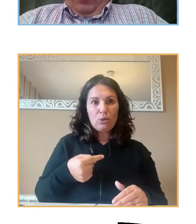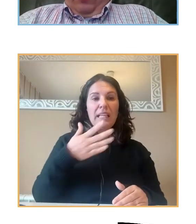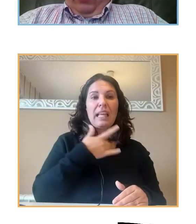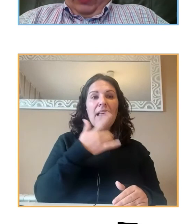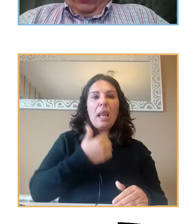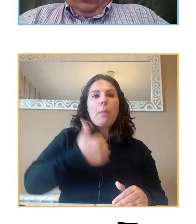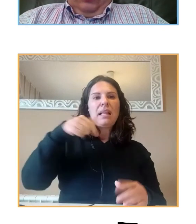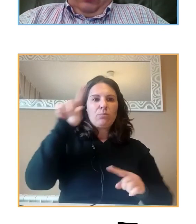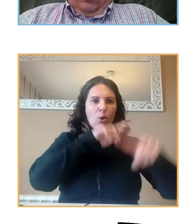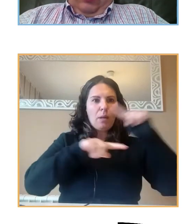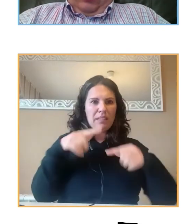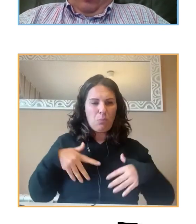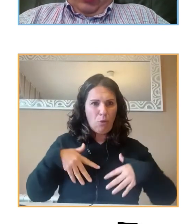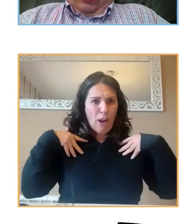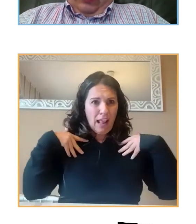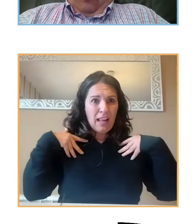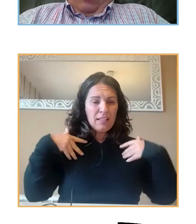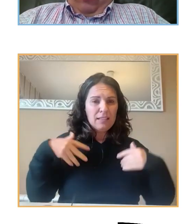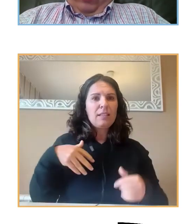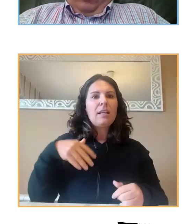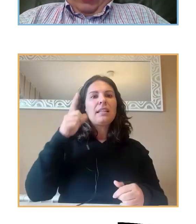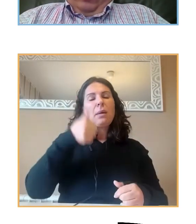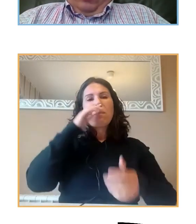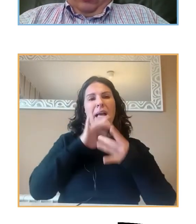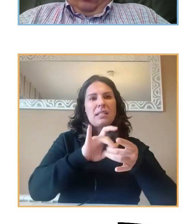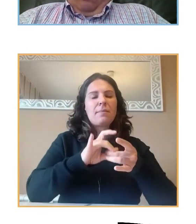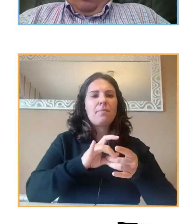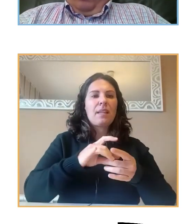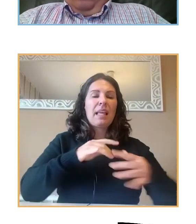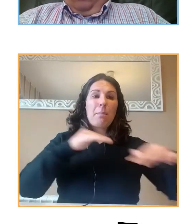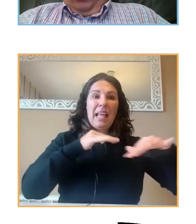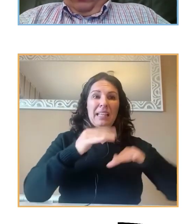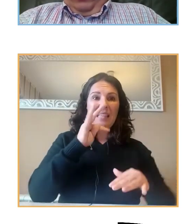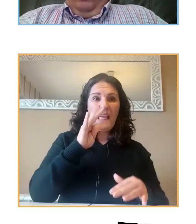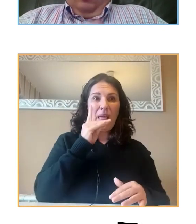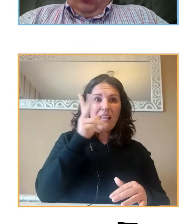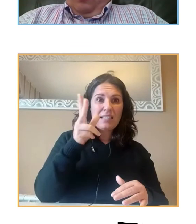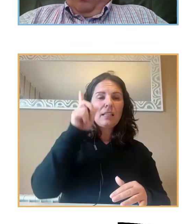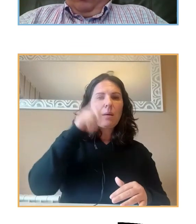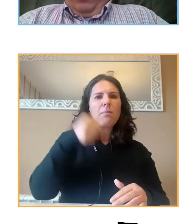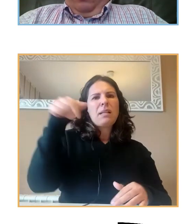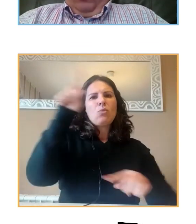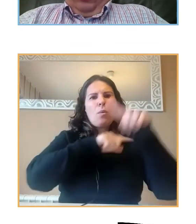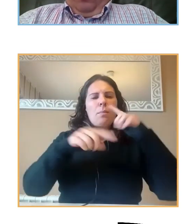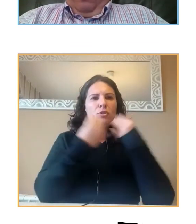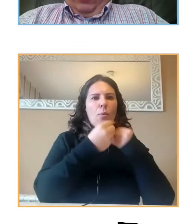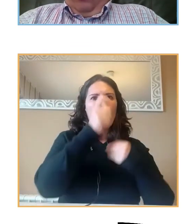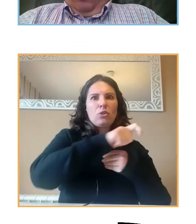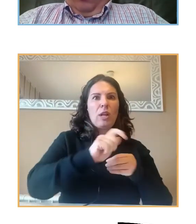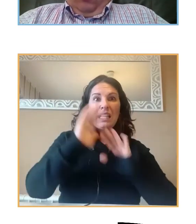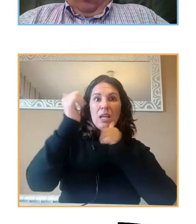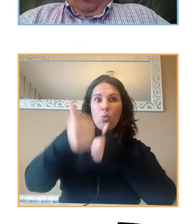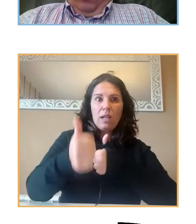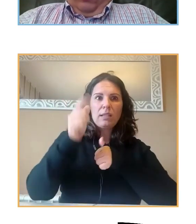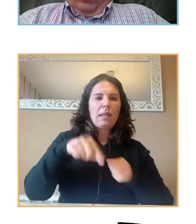problemas emocionales, también se relacionan con mayor hiperactividad y con más problemas con los iguales, como hemos percibido tanto por padres